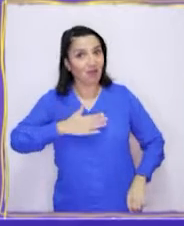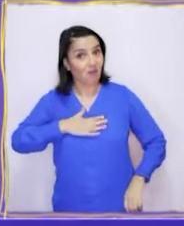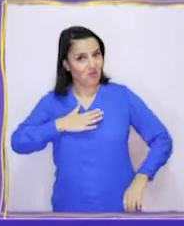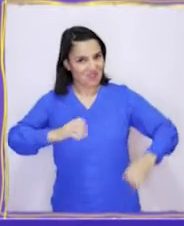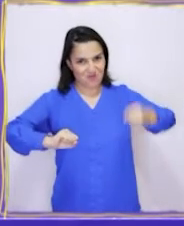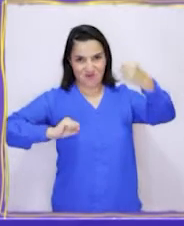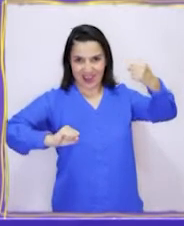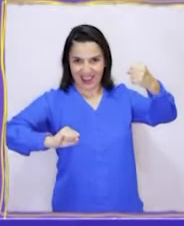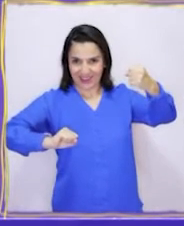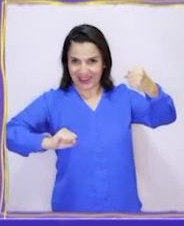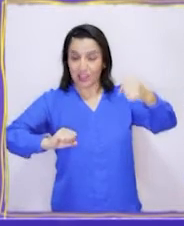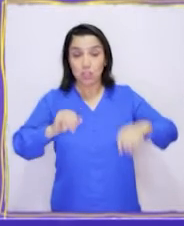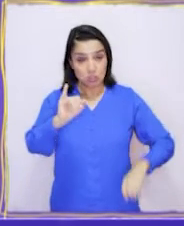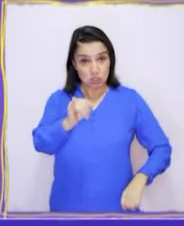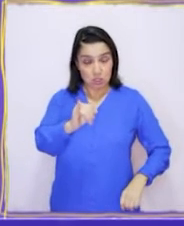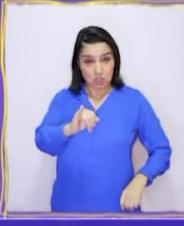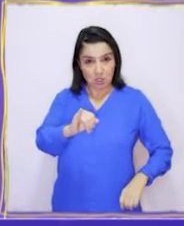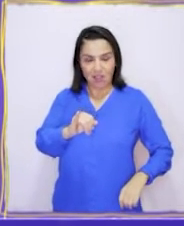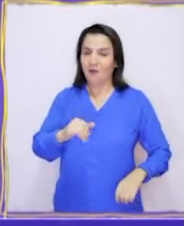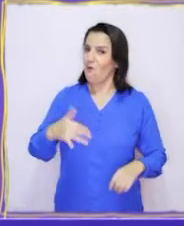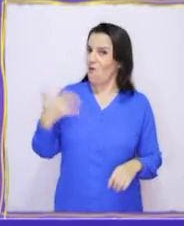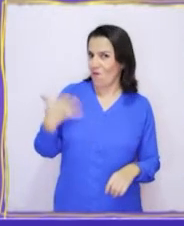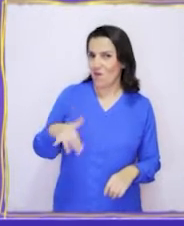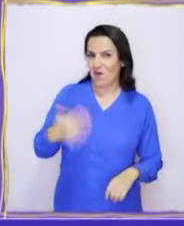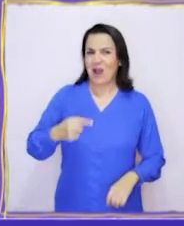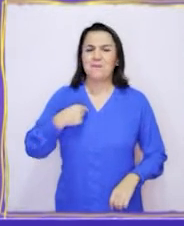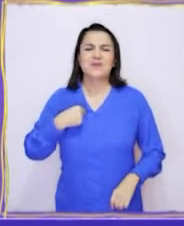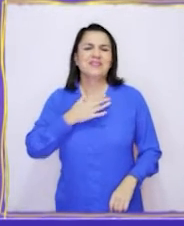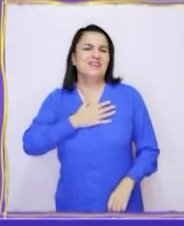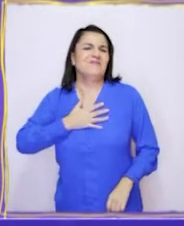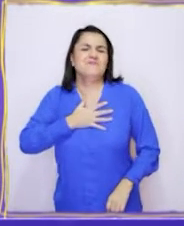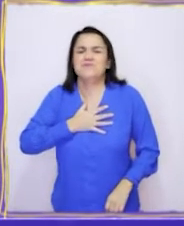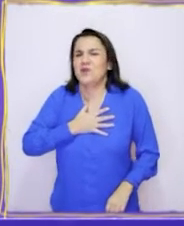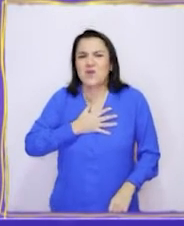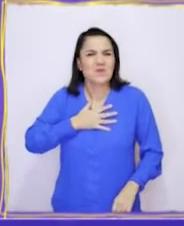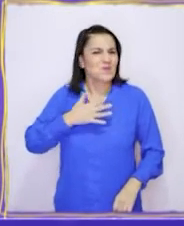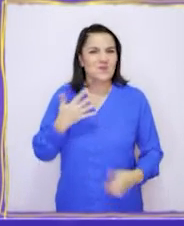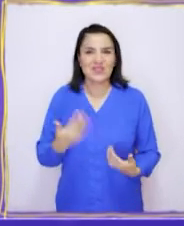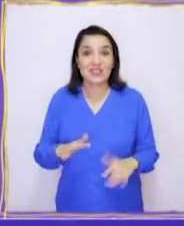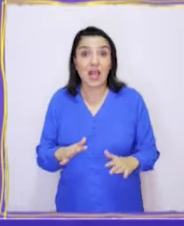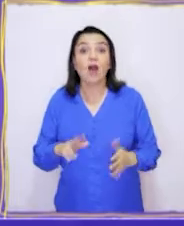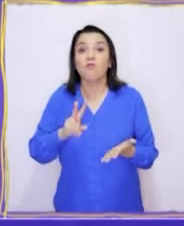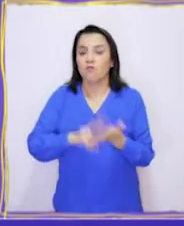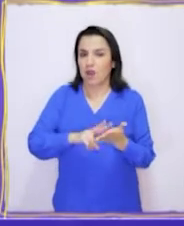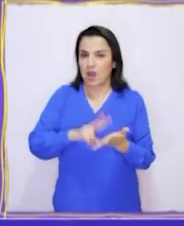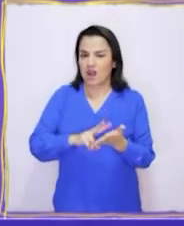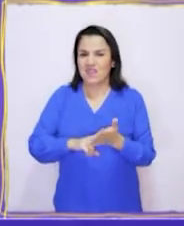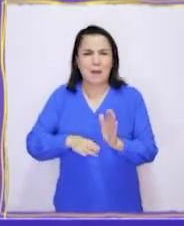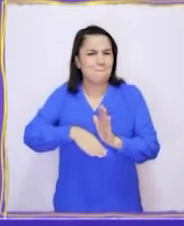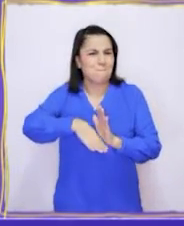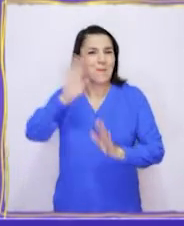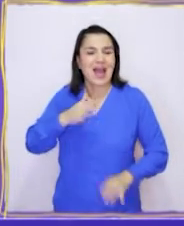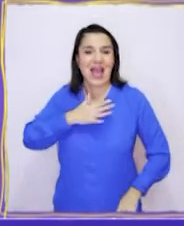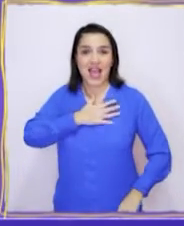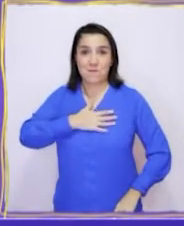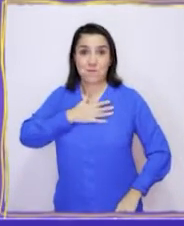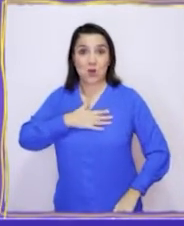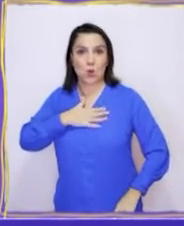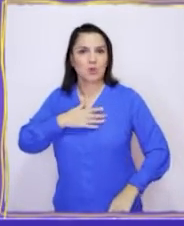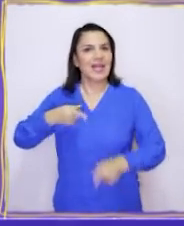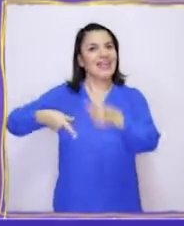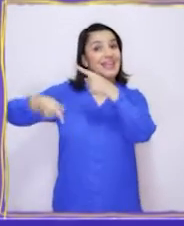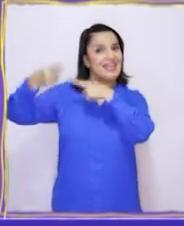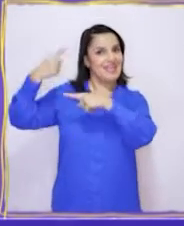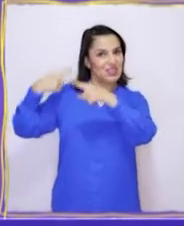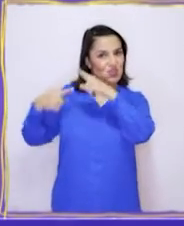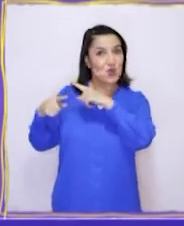los superhéroes? ¡Sí! ¡Increíble! A mí también me encantan. La verdad es que sobre todo me gustan sus